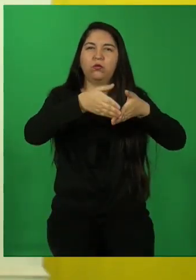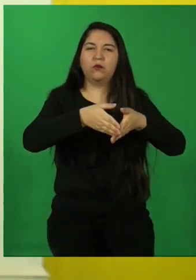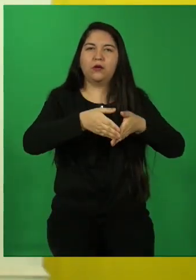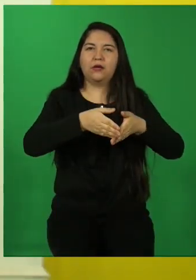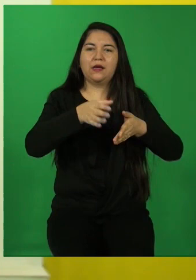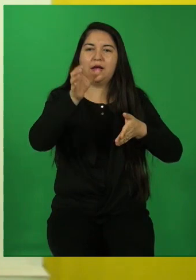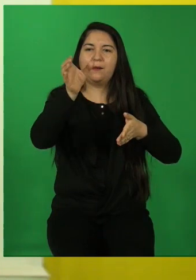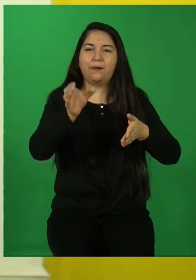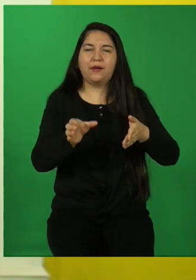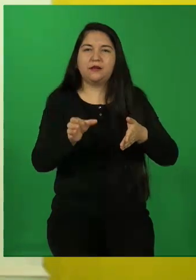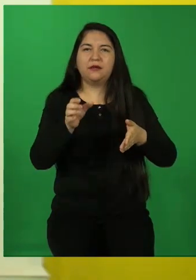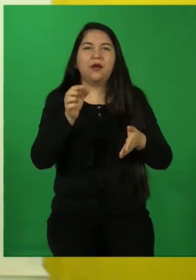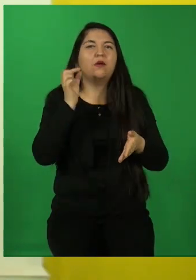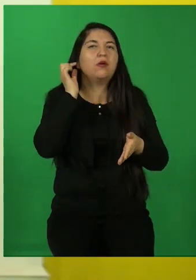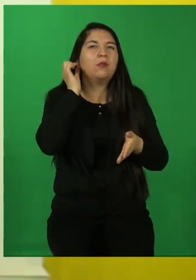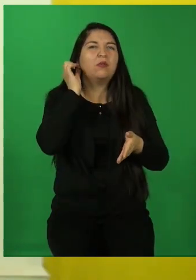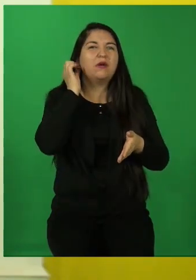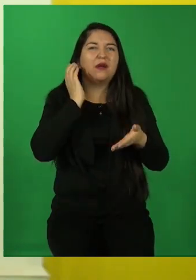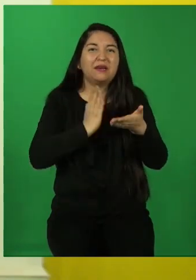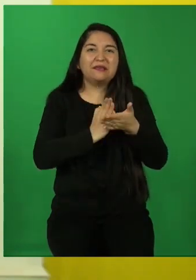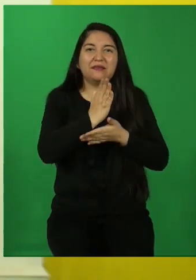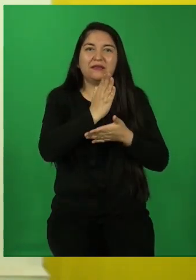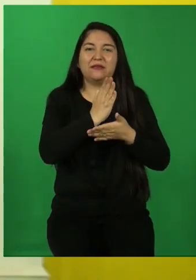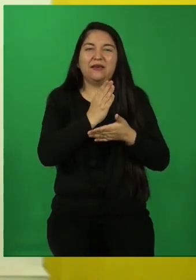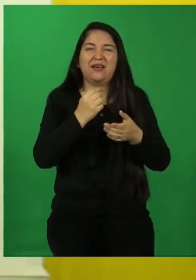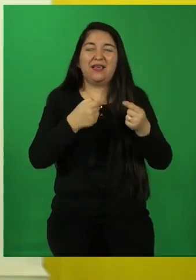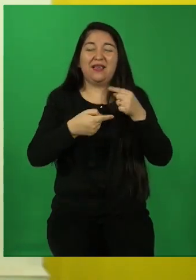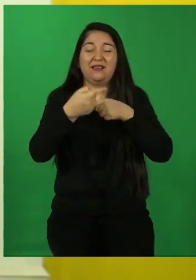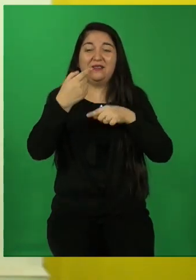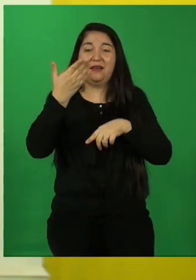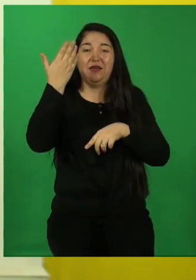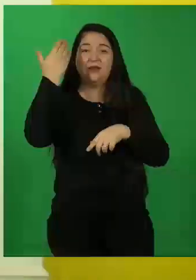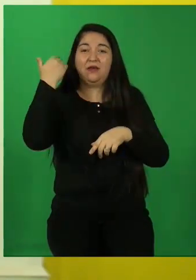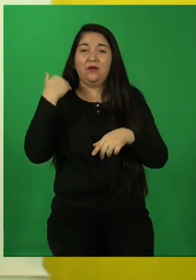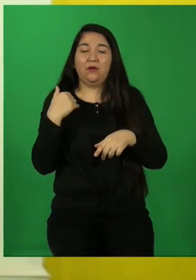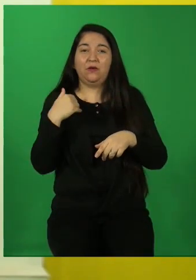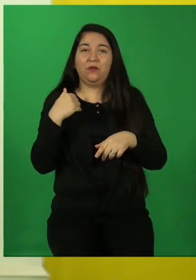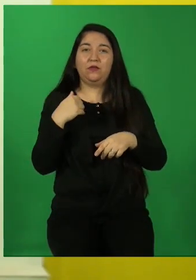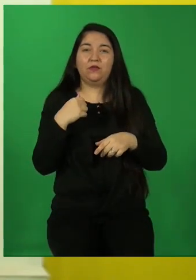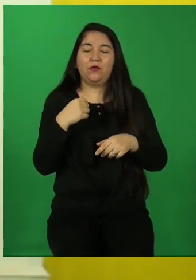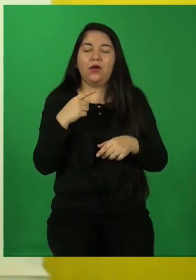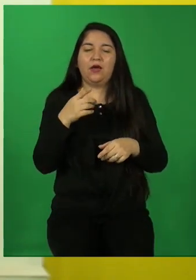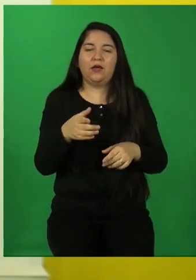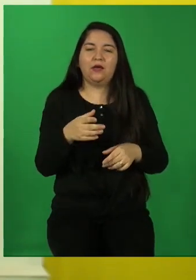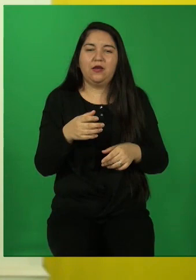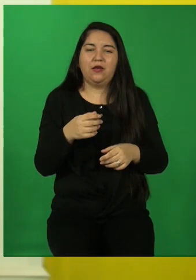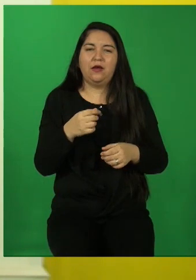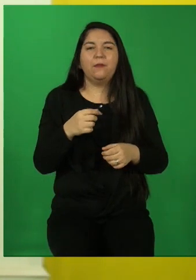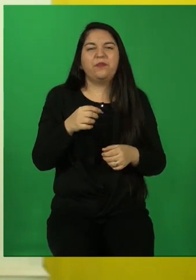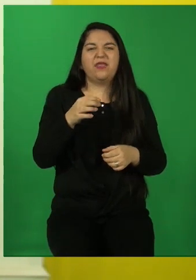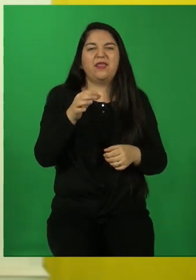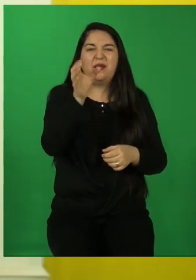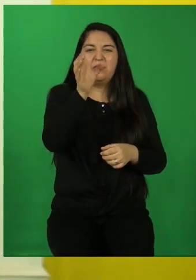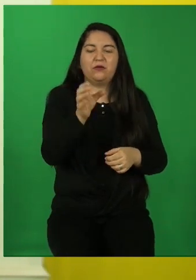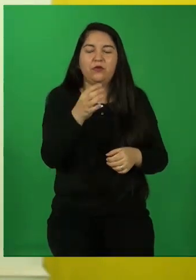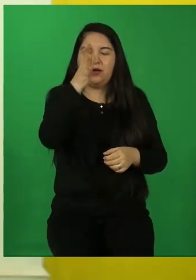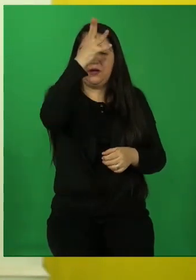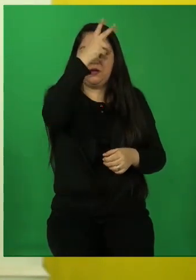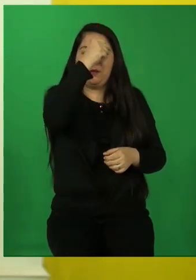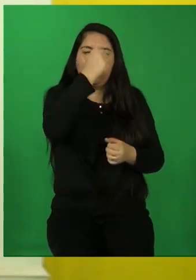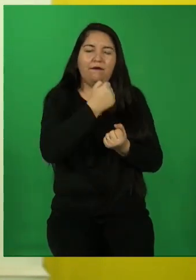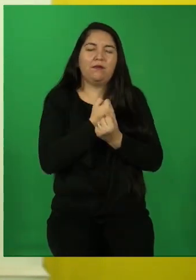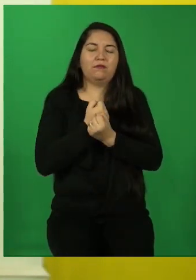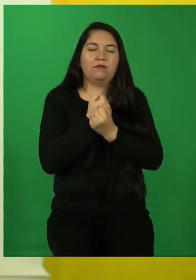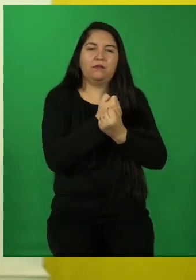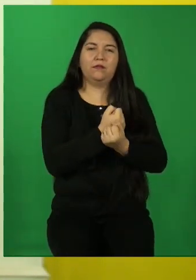ella, a pesar que hace mucho tiempo murió su amor, ella lo sigue amando. Es